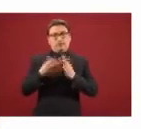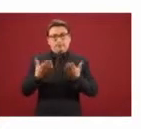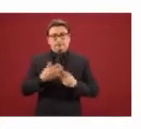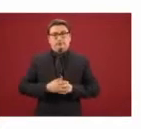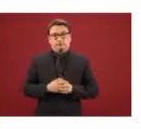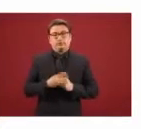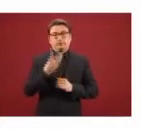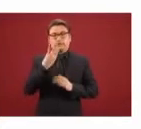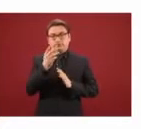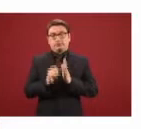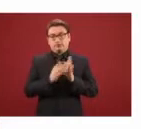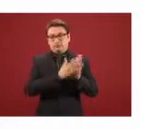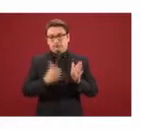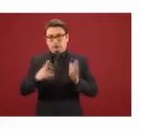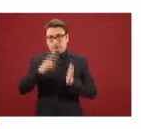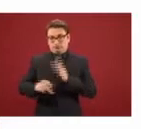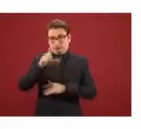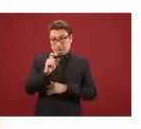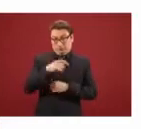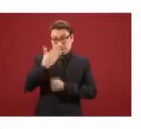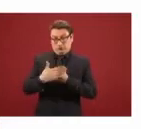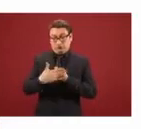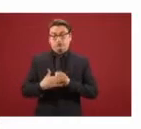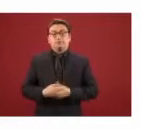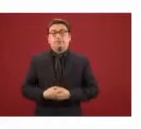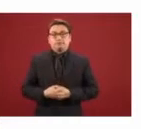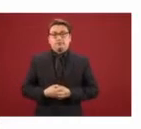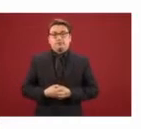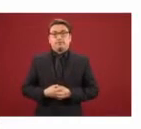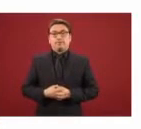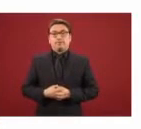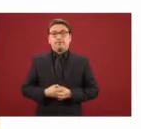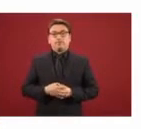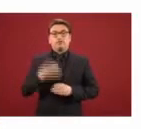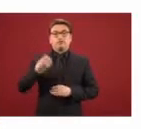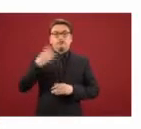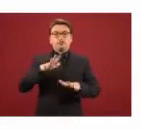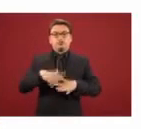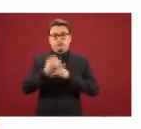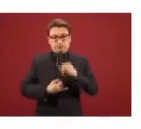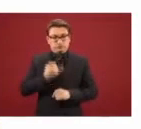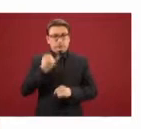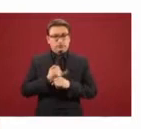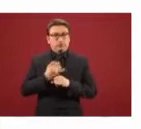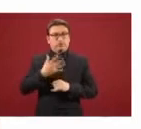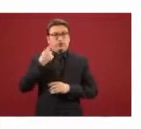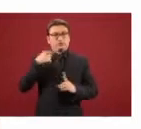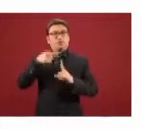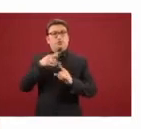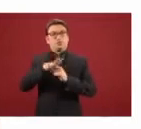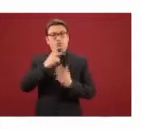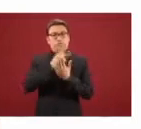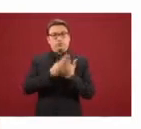trimestre del 2020 se va a realizar la Conferencia Internacional de Cooperantes en favor del